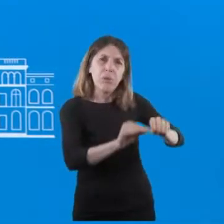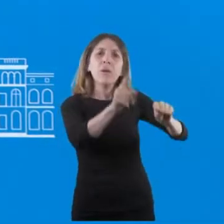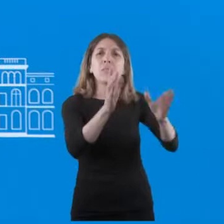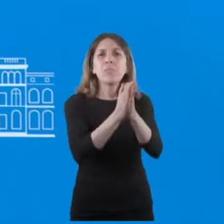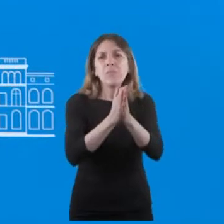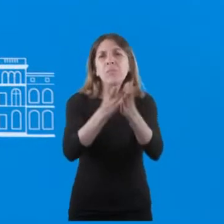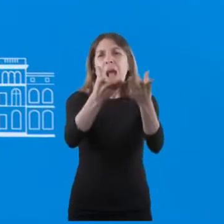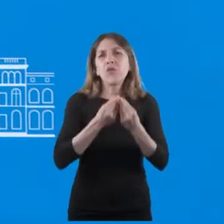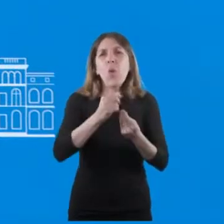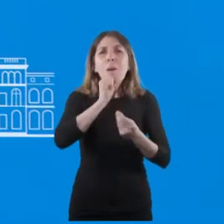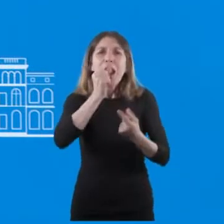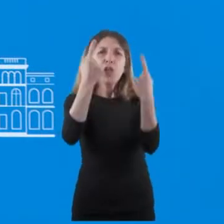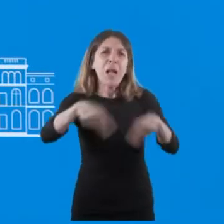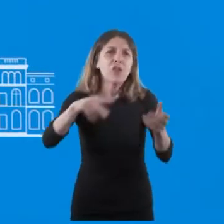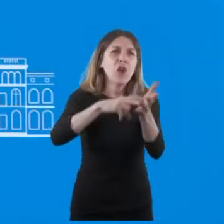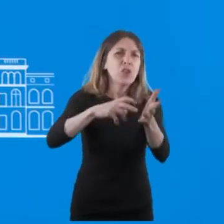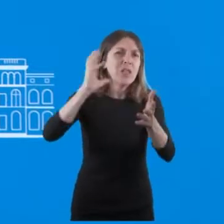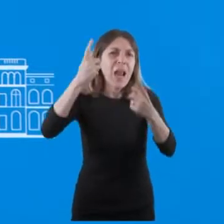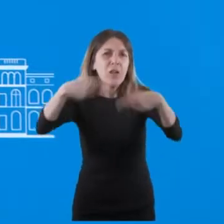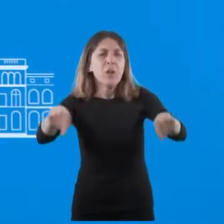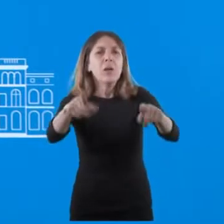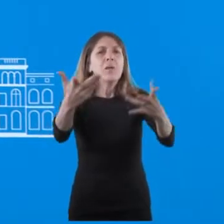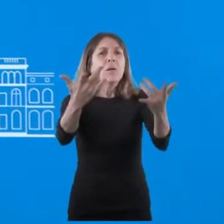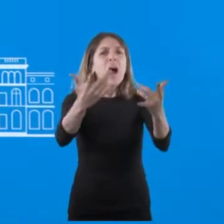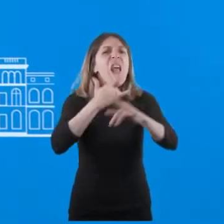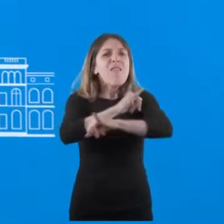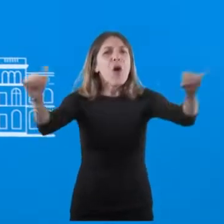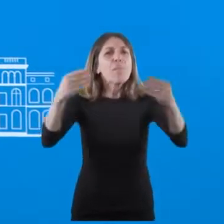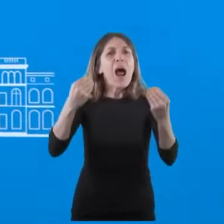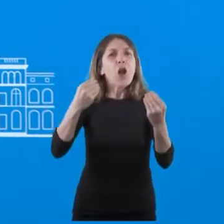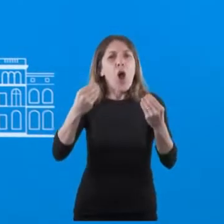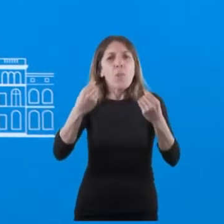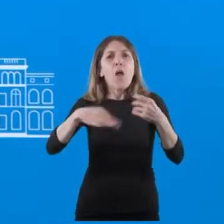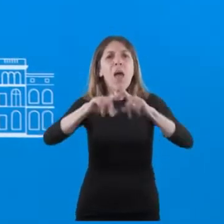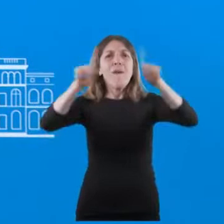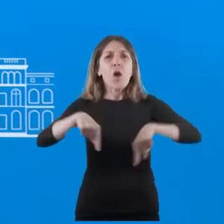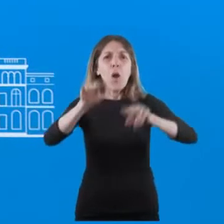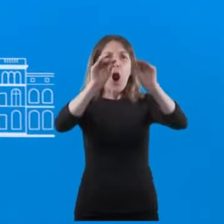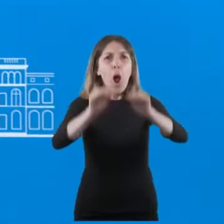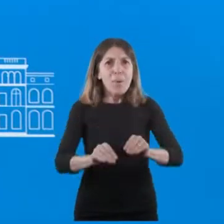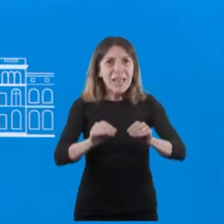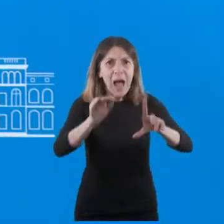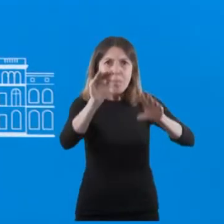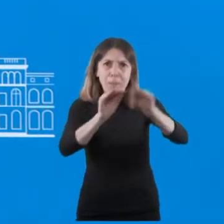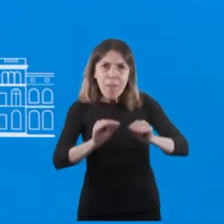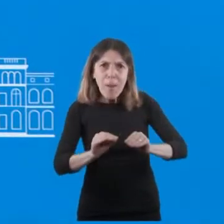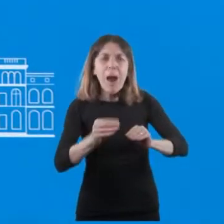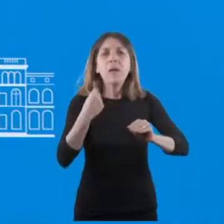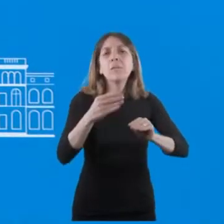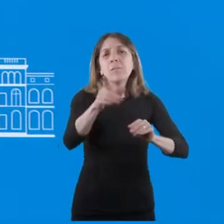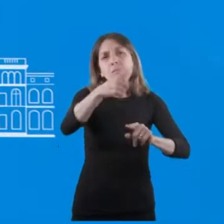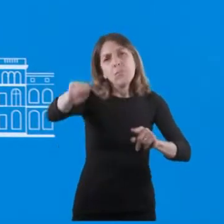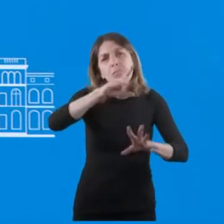comunicación a transmitir cuáles son las instrucciones para poder sumarse, para poder completar el formulario, que tengan